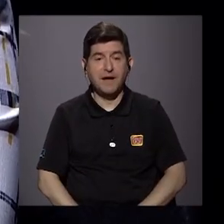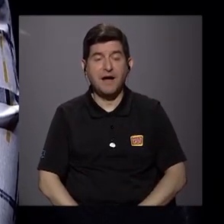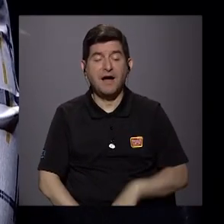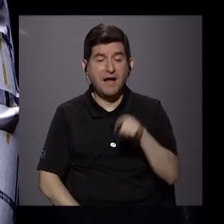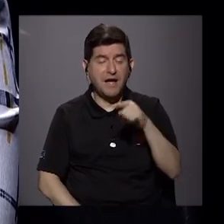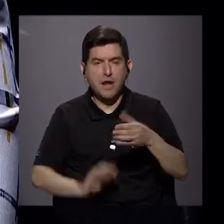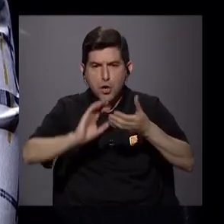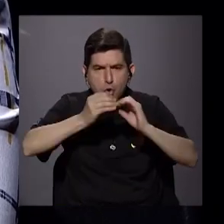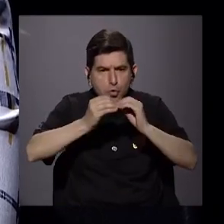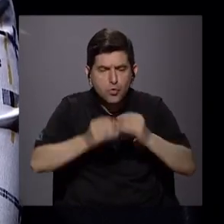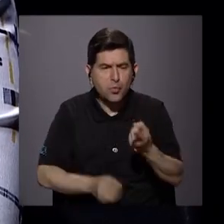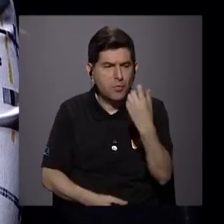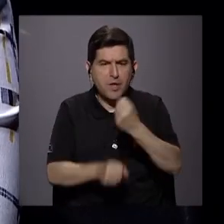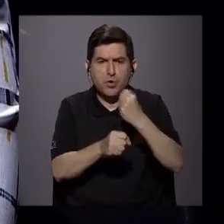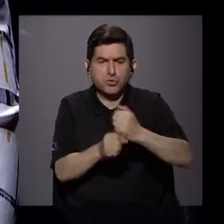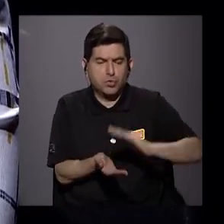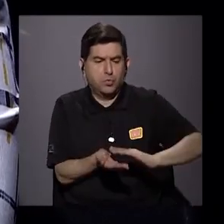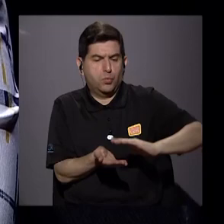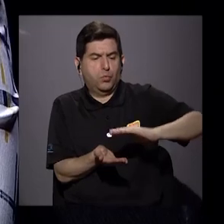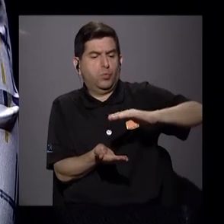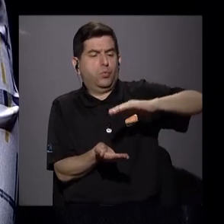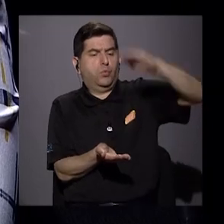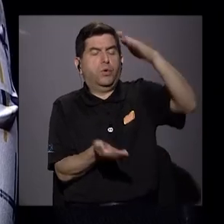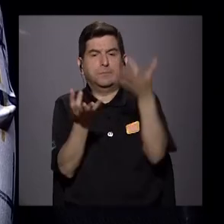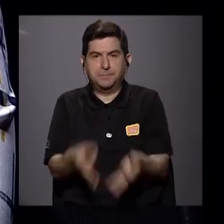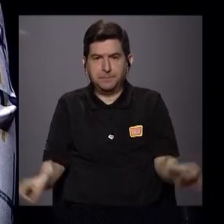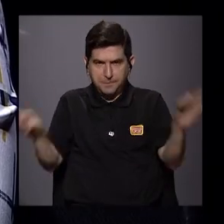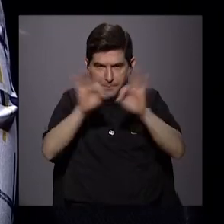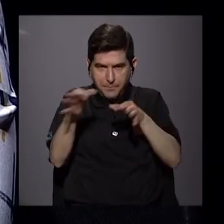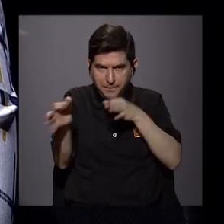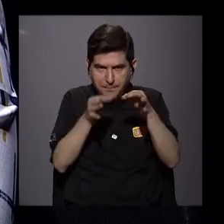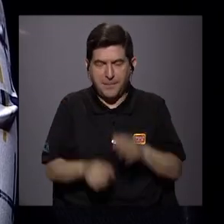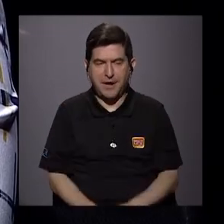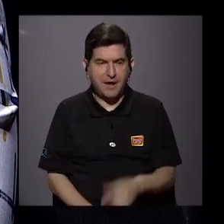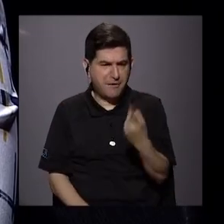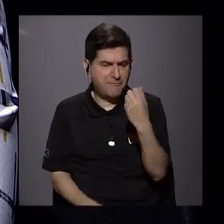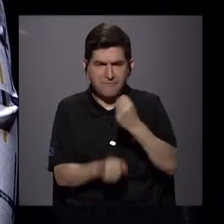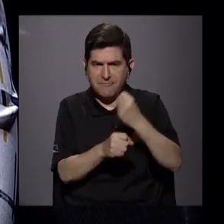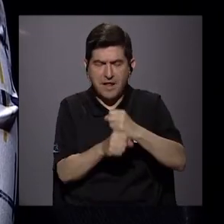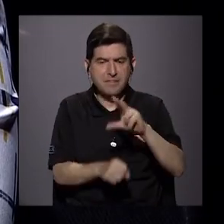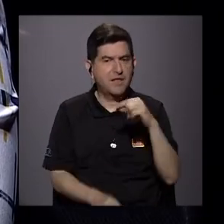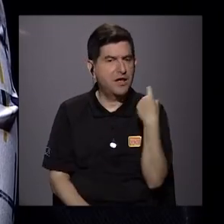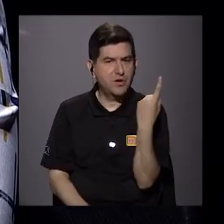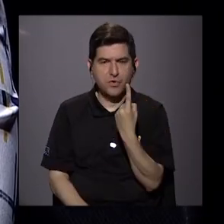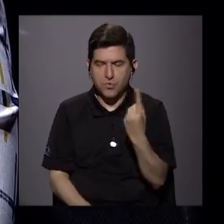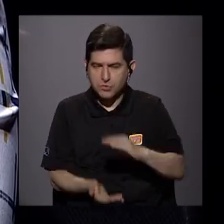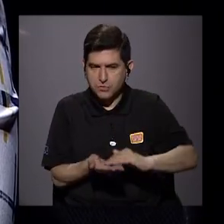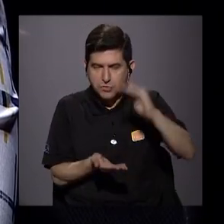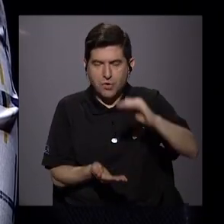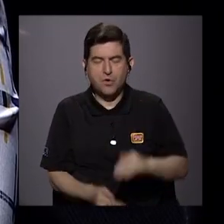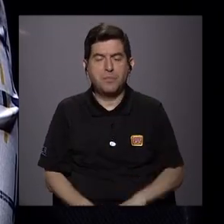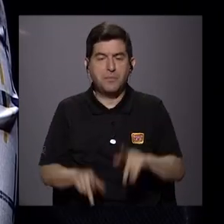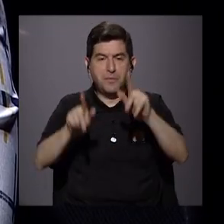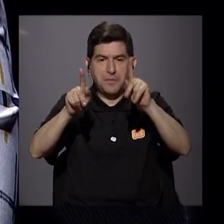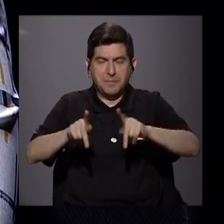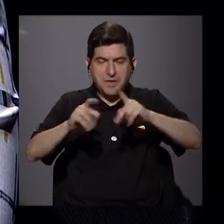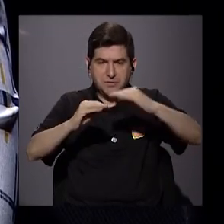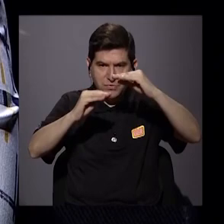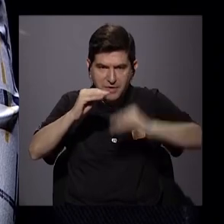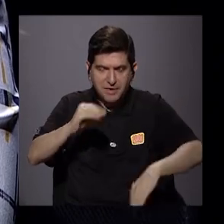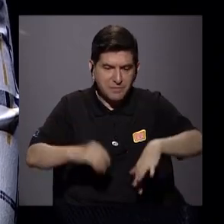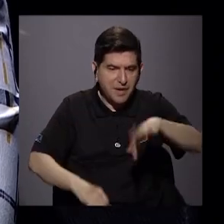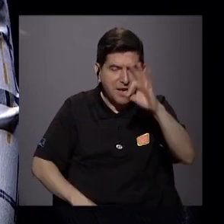niveles de desempleo se han venido incrementando. Importante mencionar que este desempleo no se ha incrementado solamente porque hay menos gente que